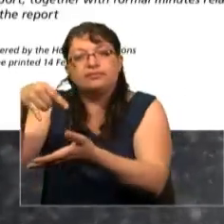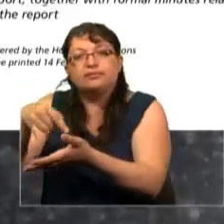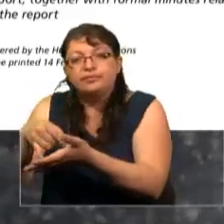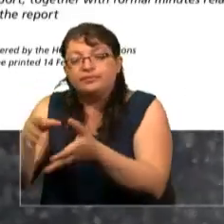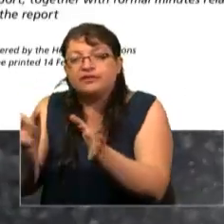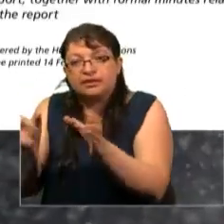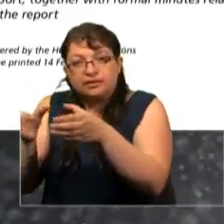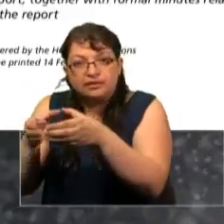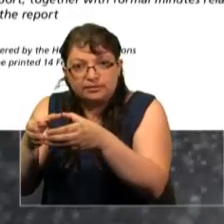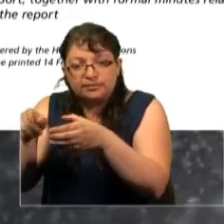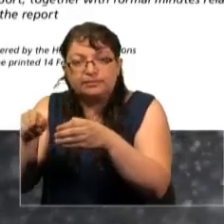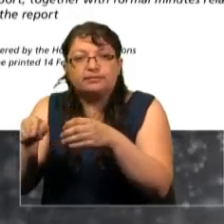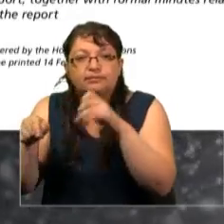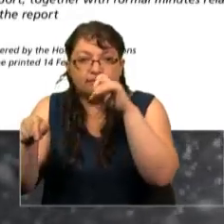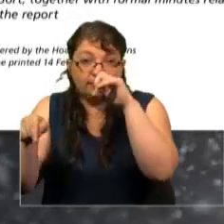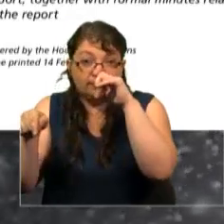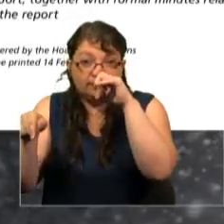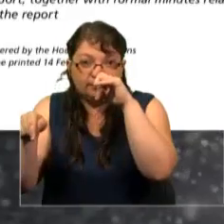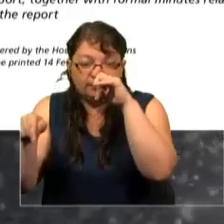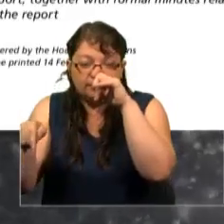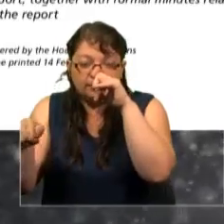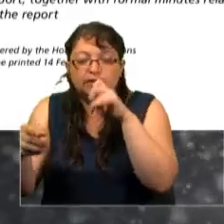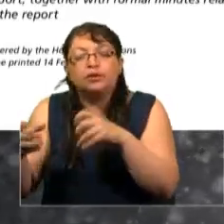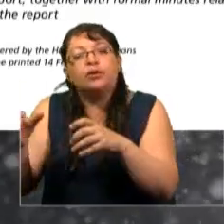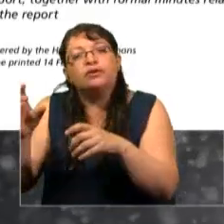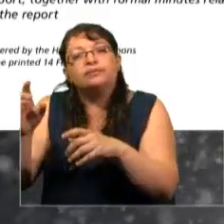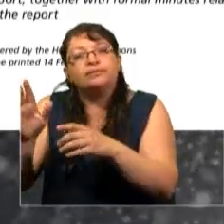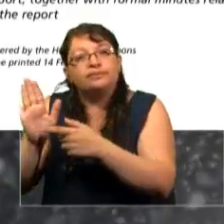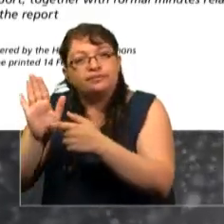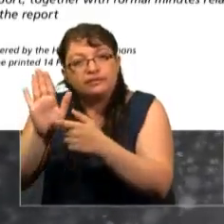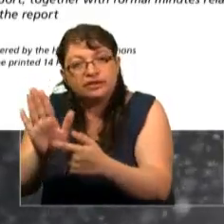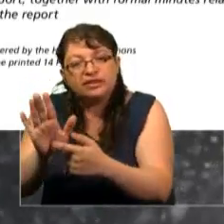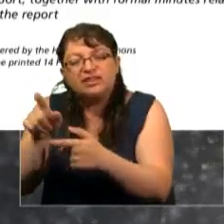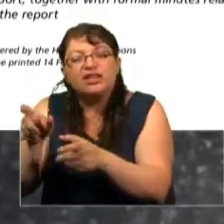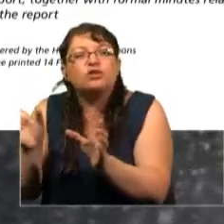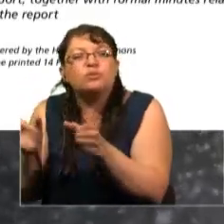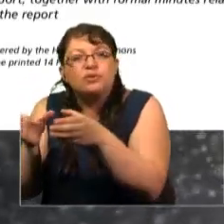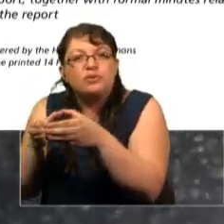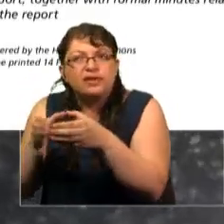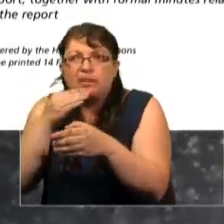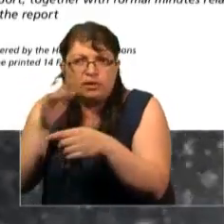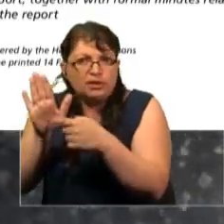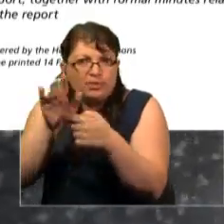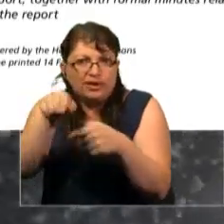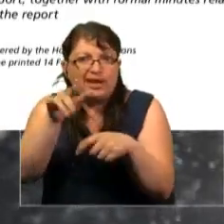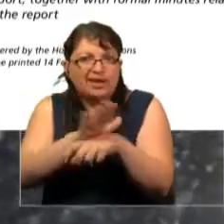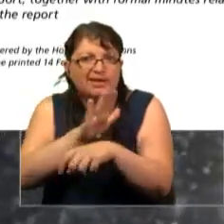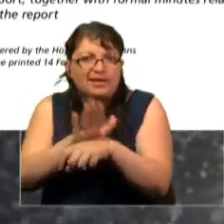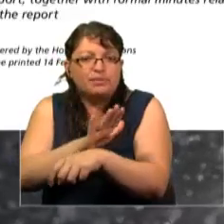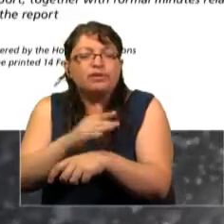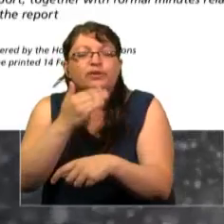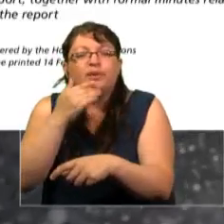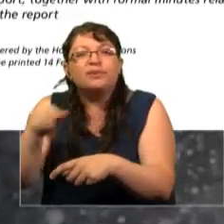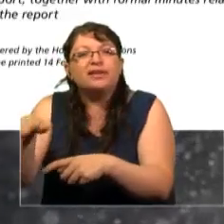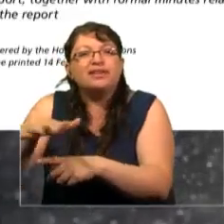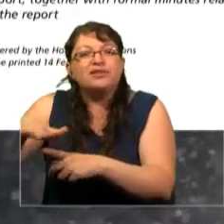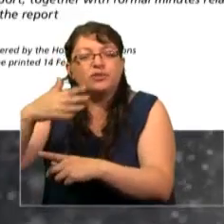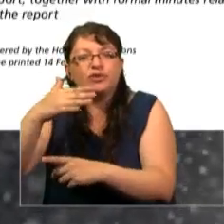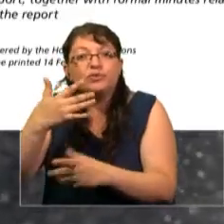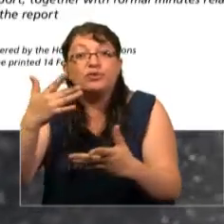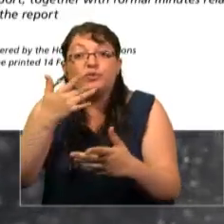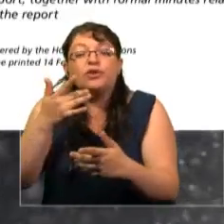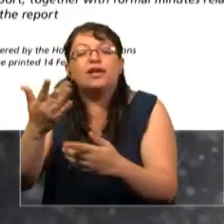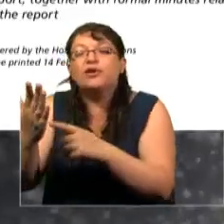los Comunes, que representan, muestran este comité específico en la película también. Y es muy importante porque nos da una